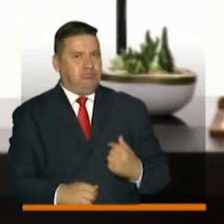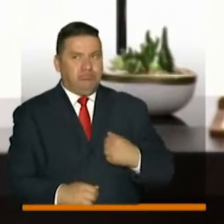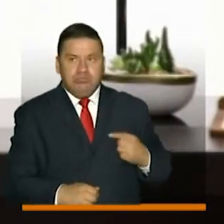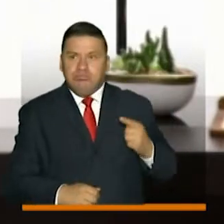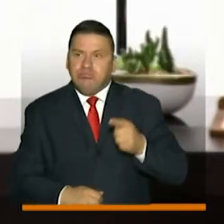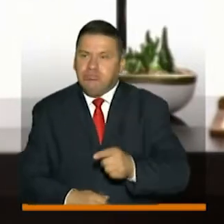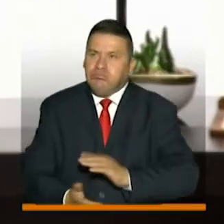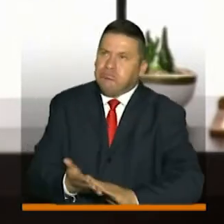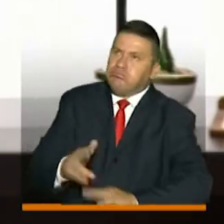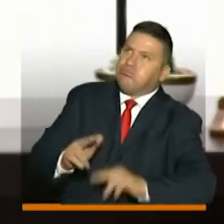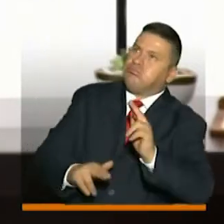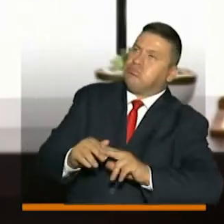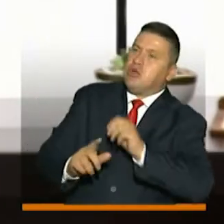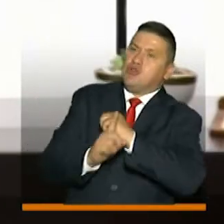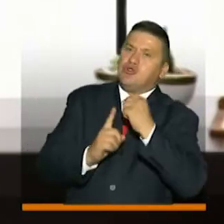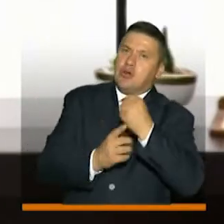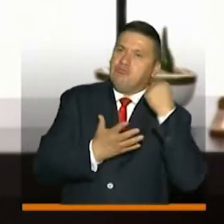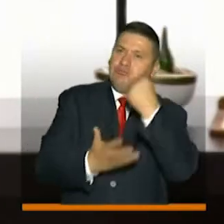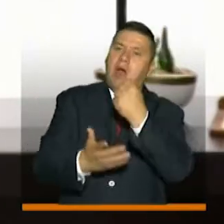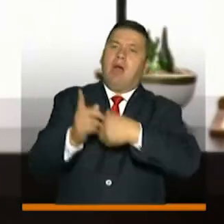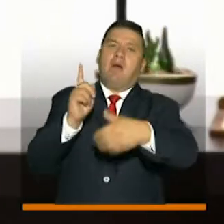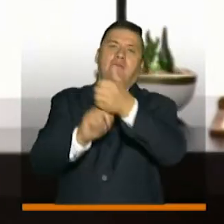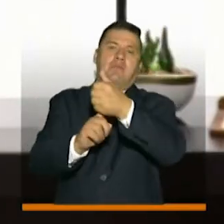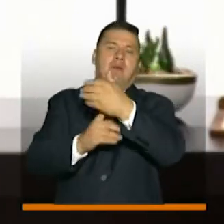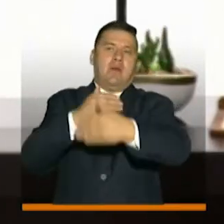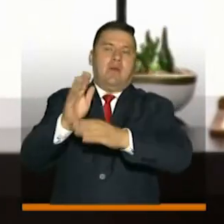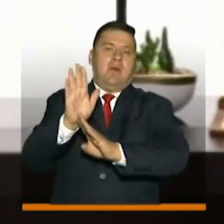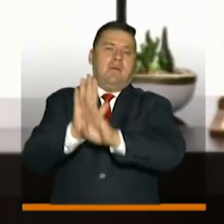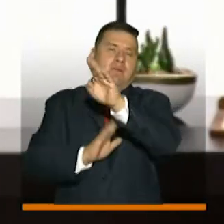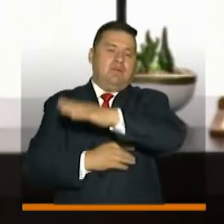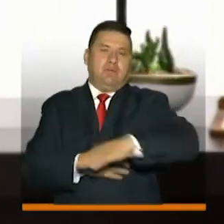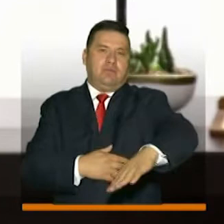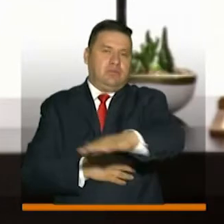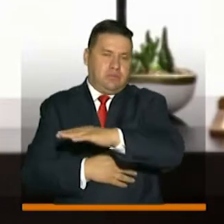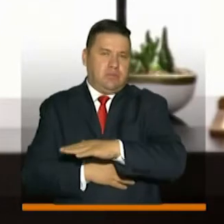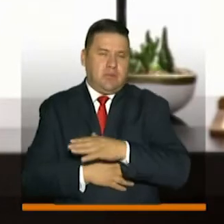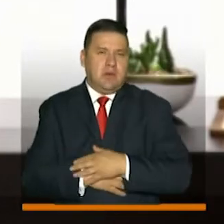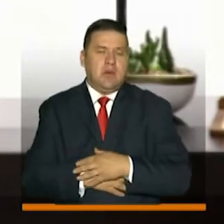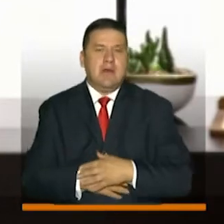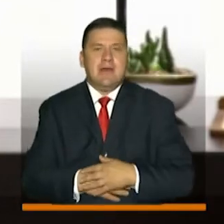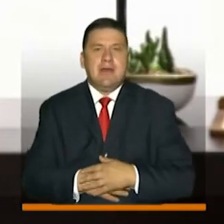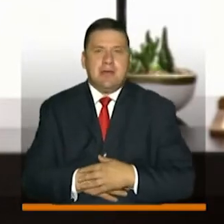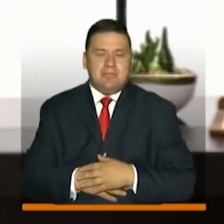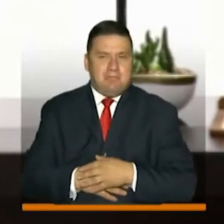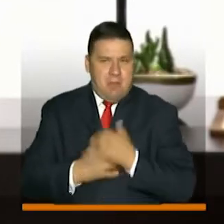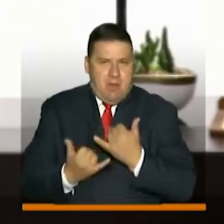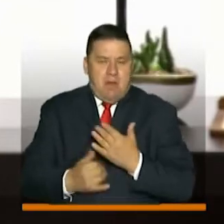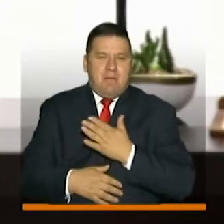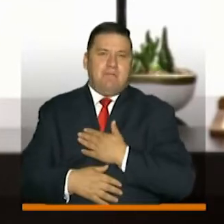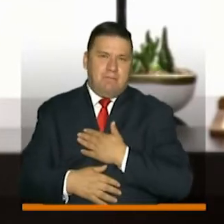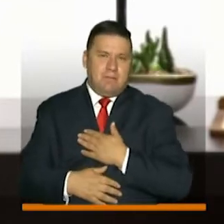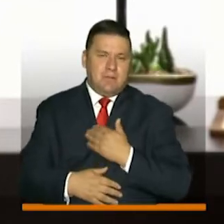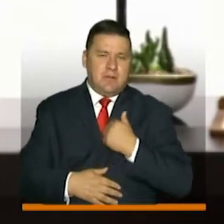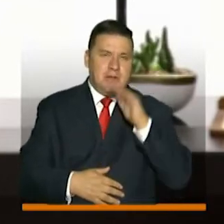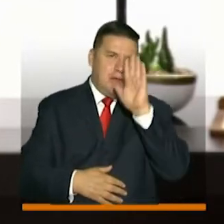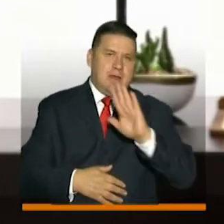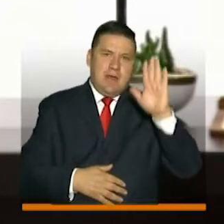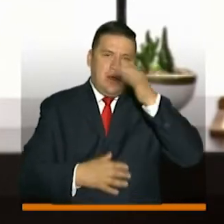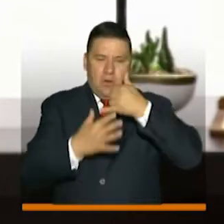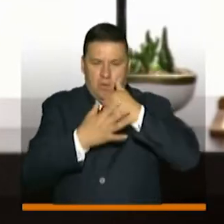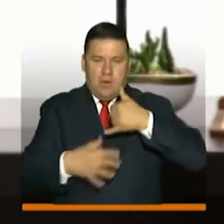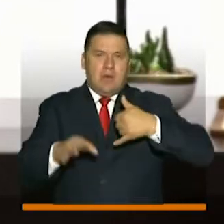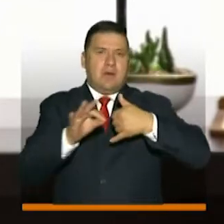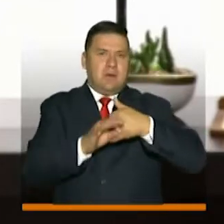infraestructura, con inversión social, se logra sacar adelante los territorios. Desde aquí, del departamento del